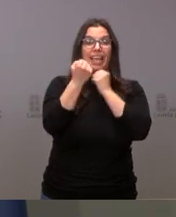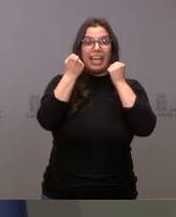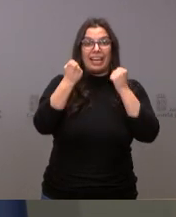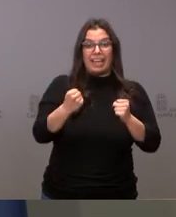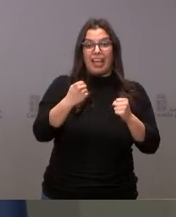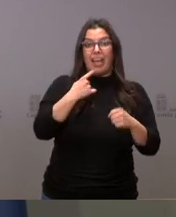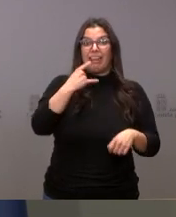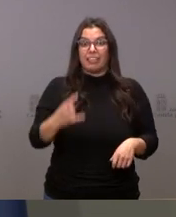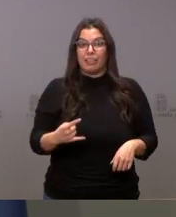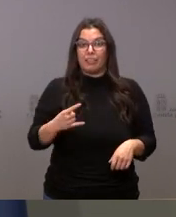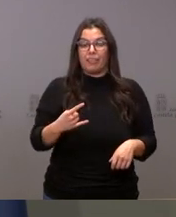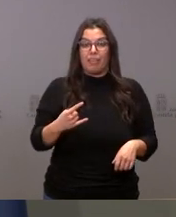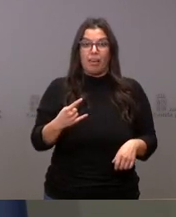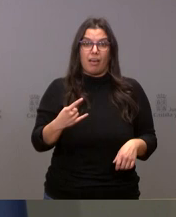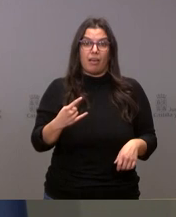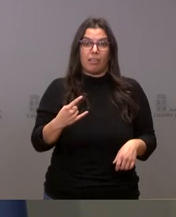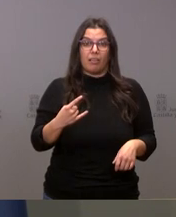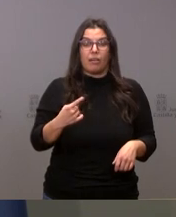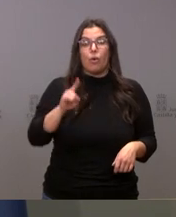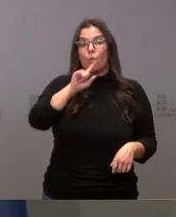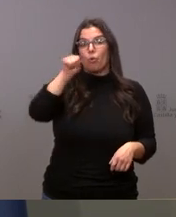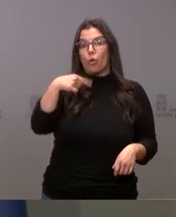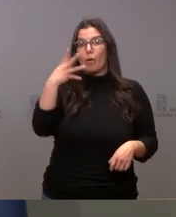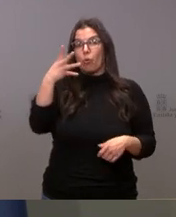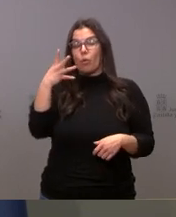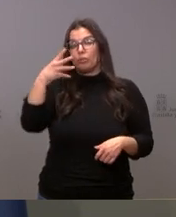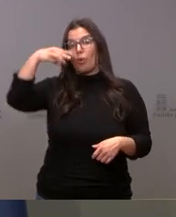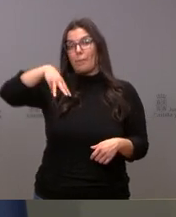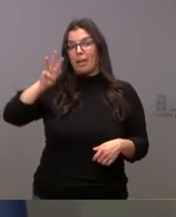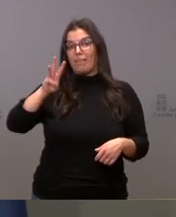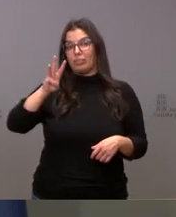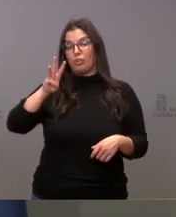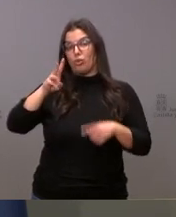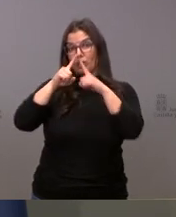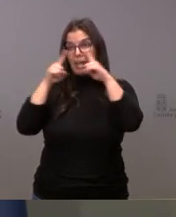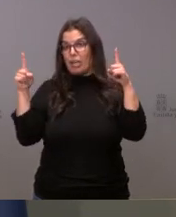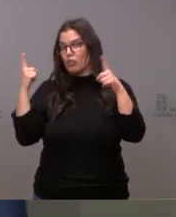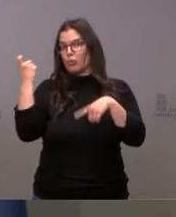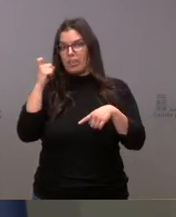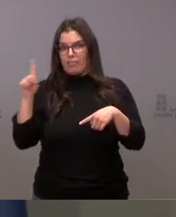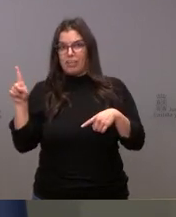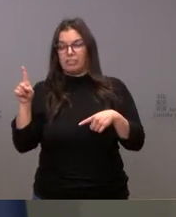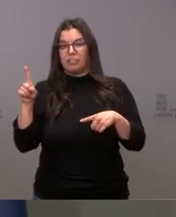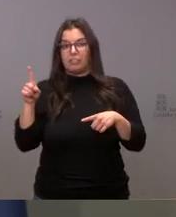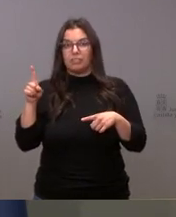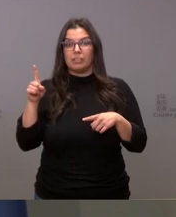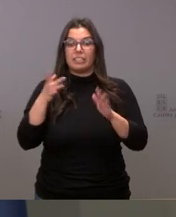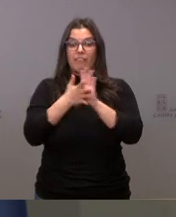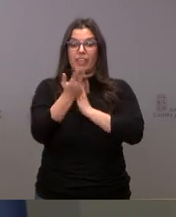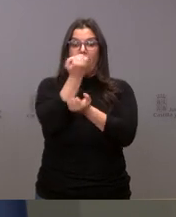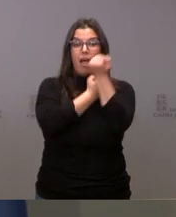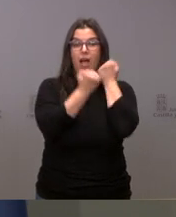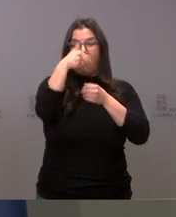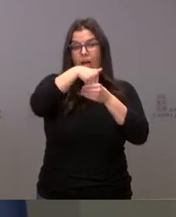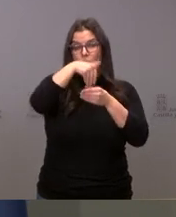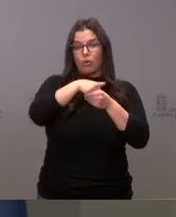eléctrica por el importe de 1,4 megavatios al año y va a permitir un ahorro en torno a